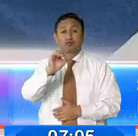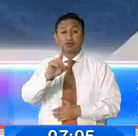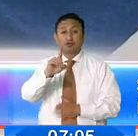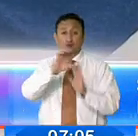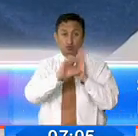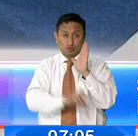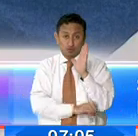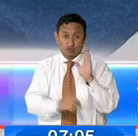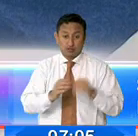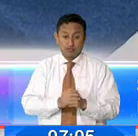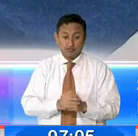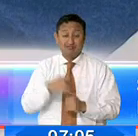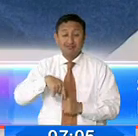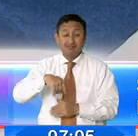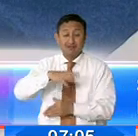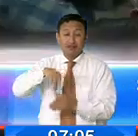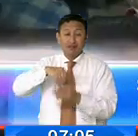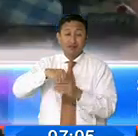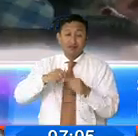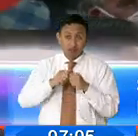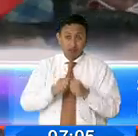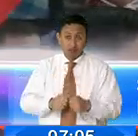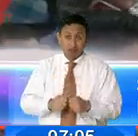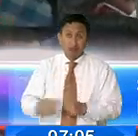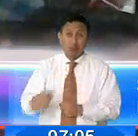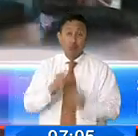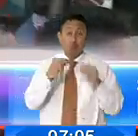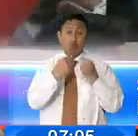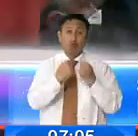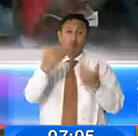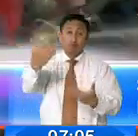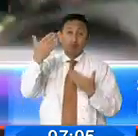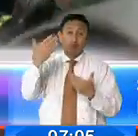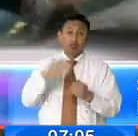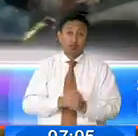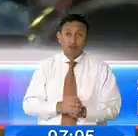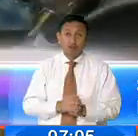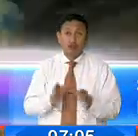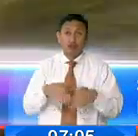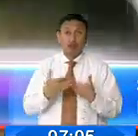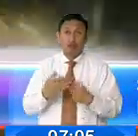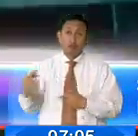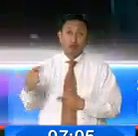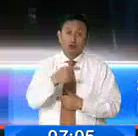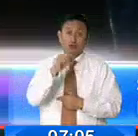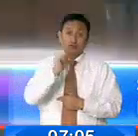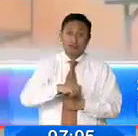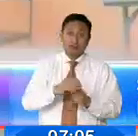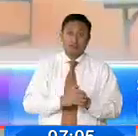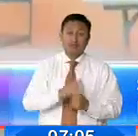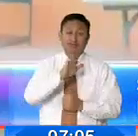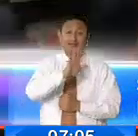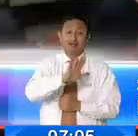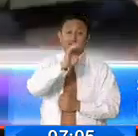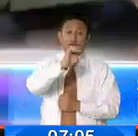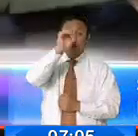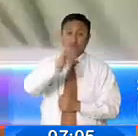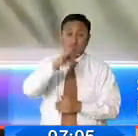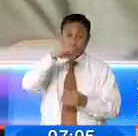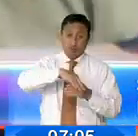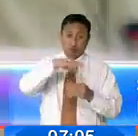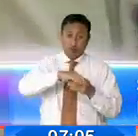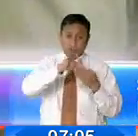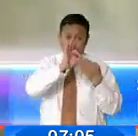contempla que la asignación del Fondo Permanente a los movimientos políticos se dará cuando hayan obtenido al menos el 5% de votos